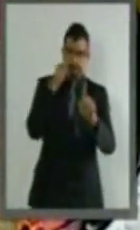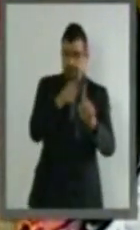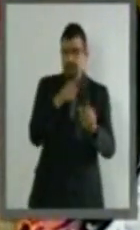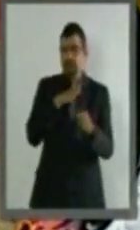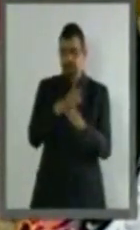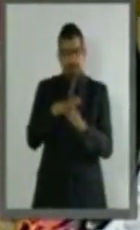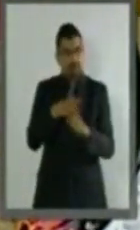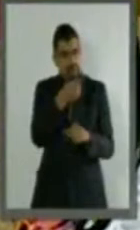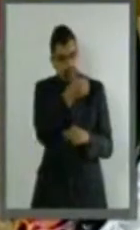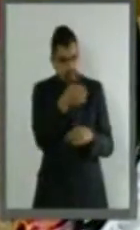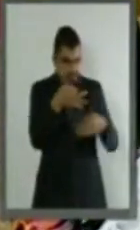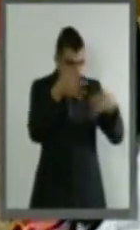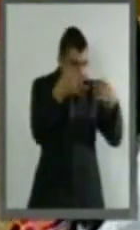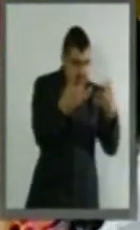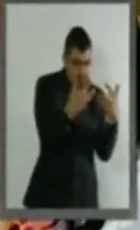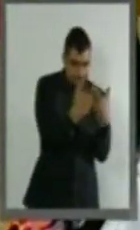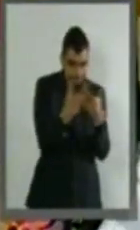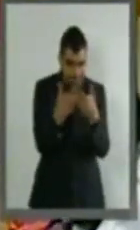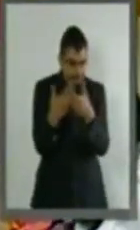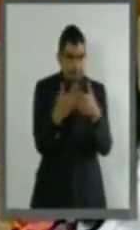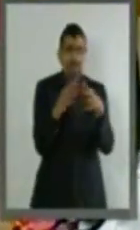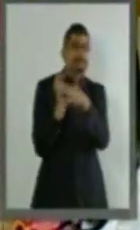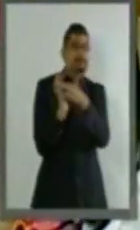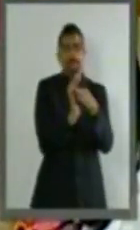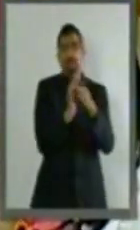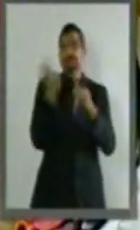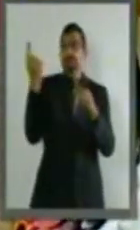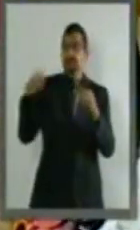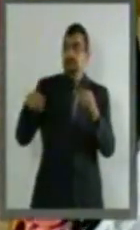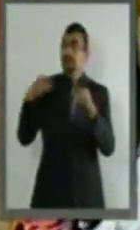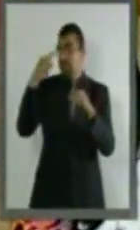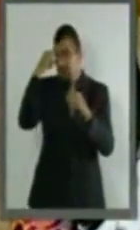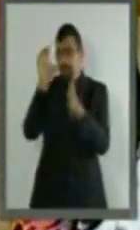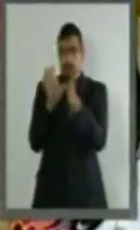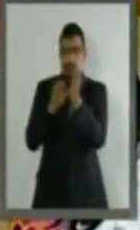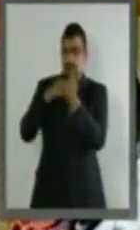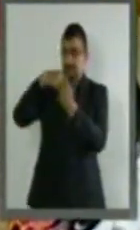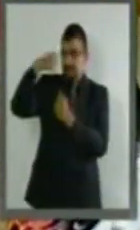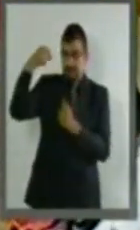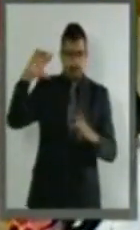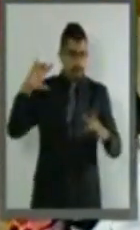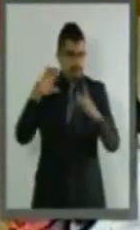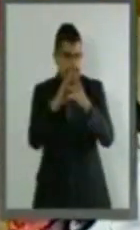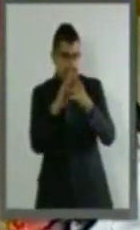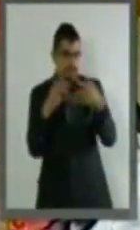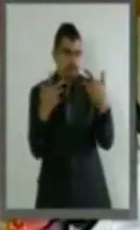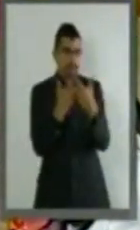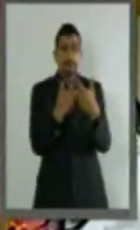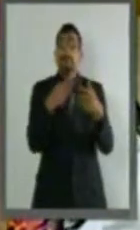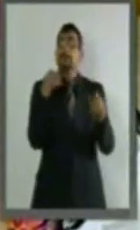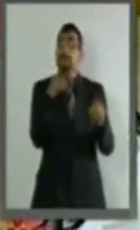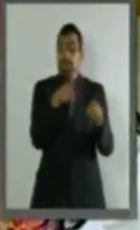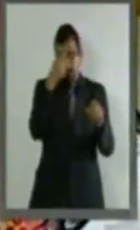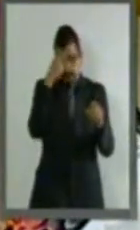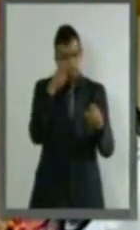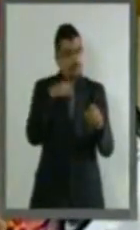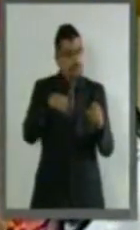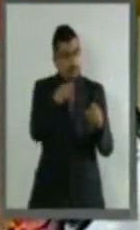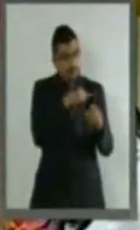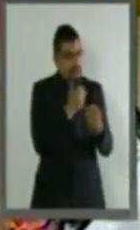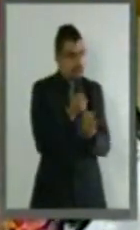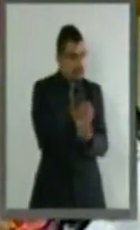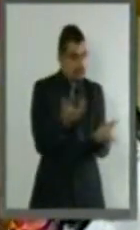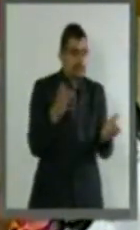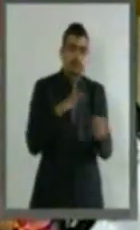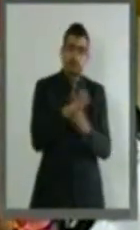orden y congruencia al ordenamiento constitucional, con la finalidad de establecer de forma expresa